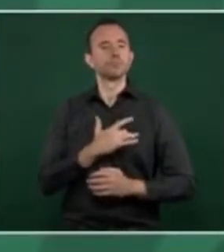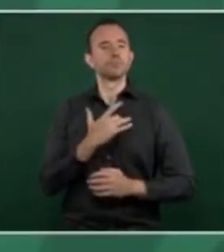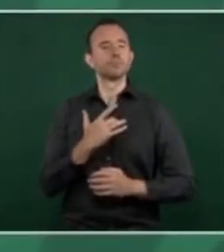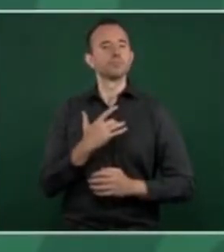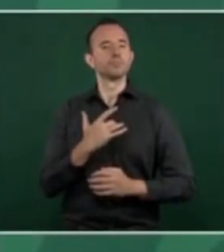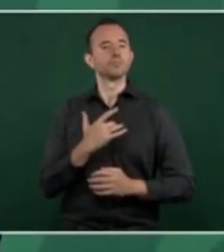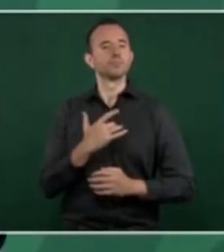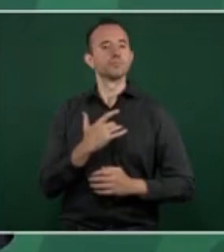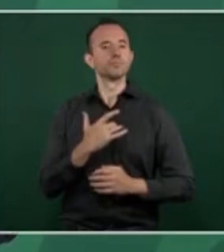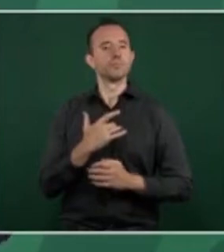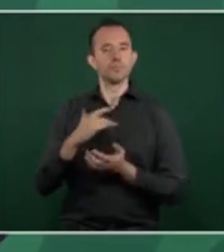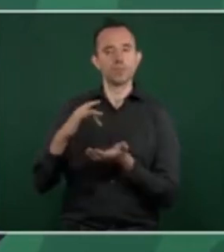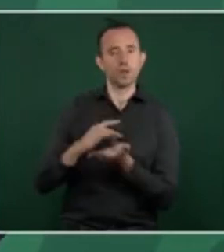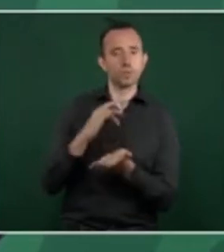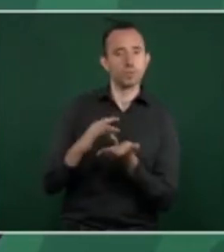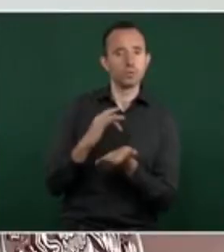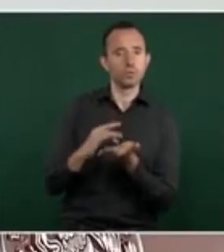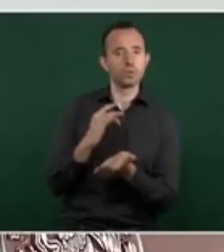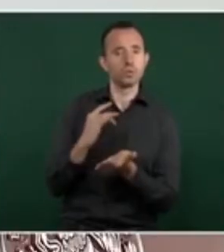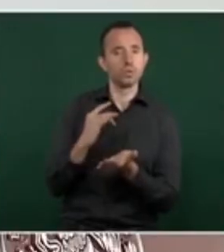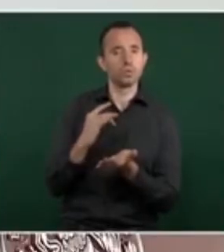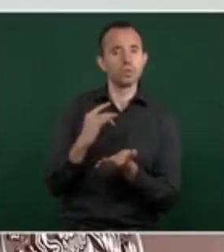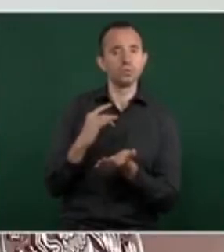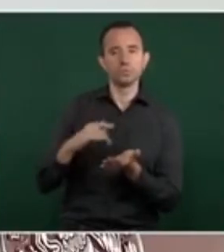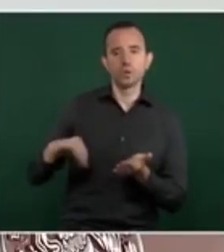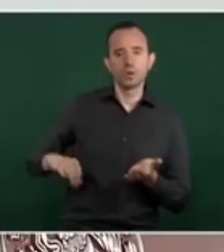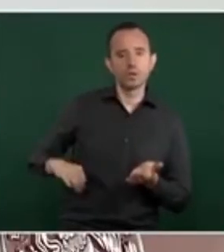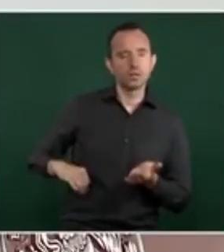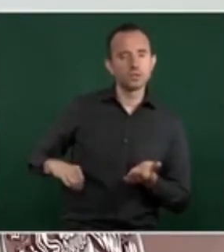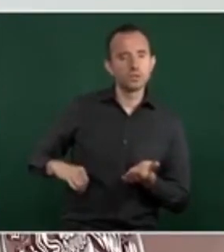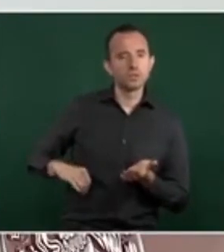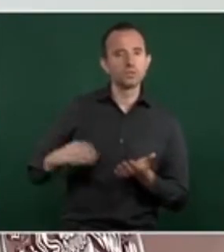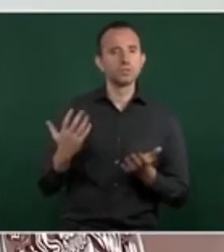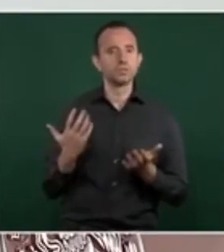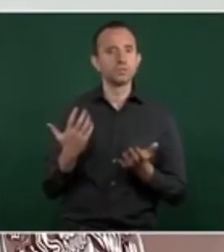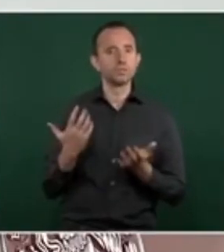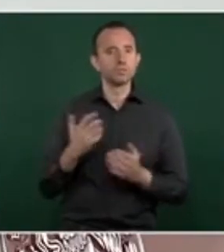interés, satisfacción